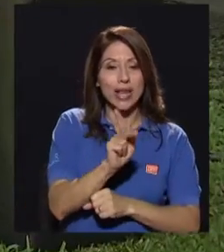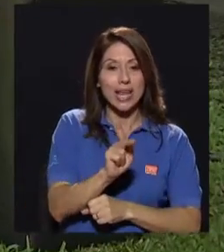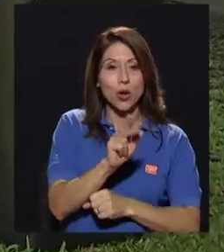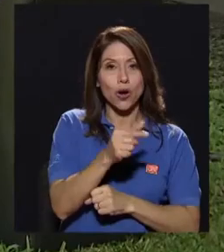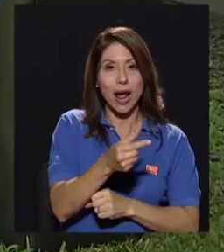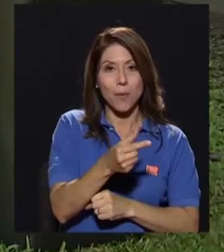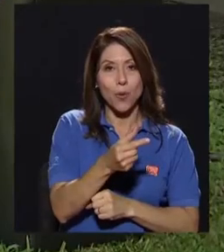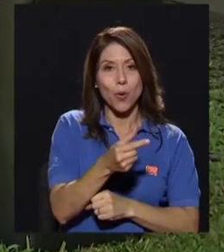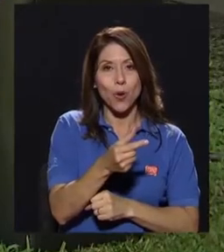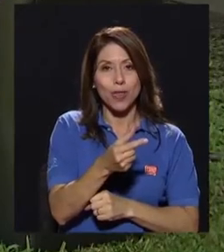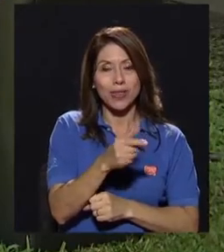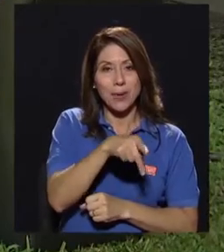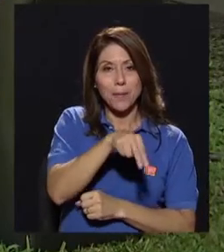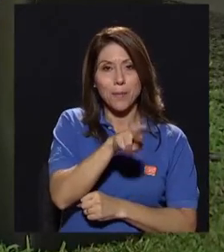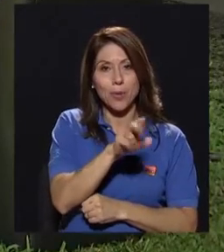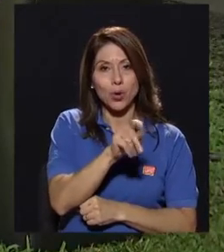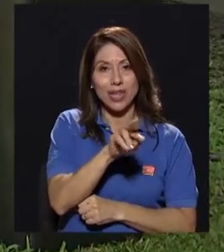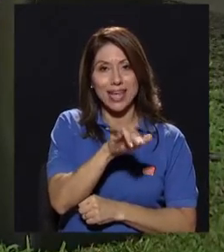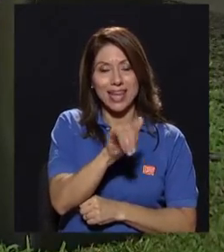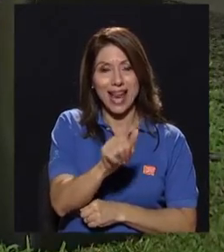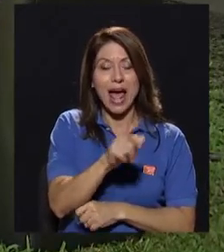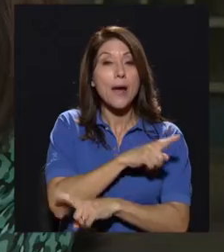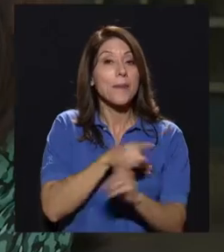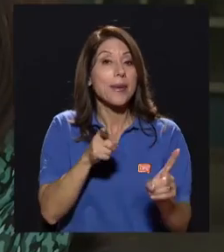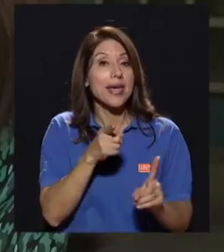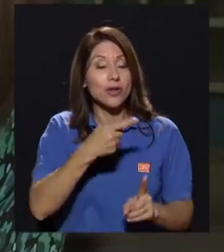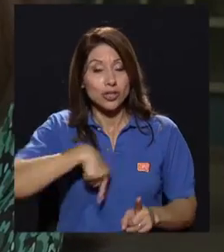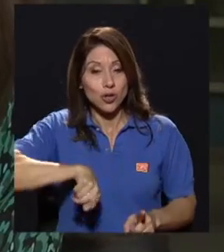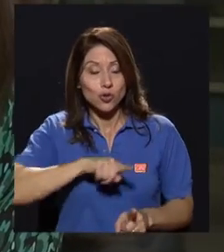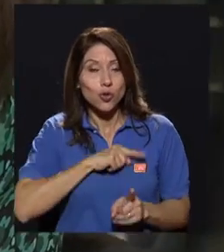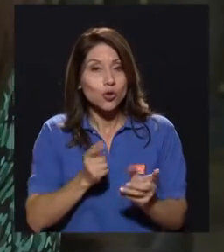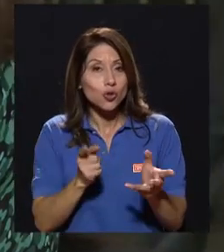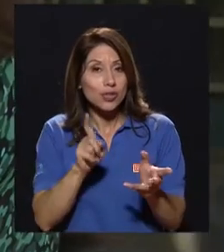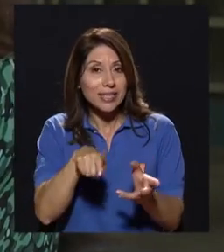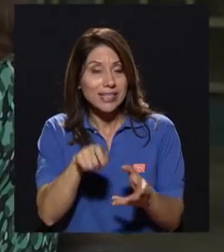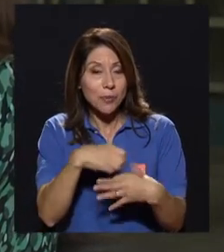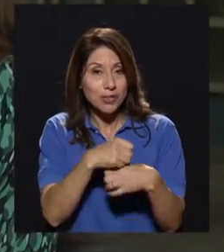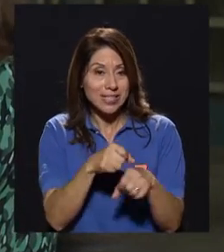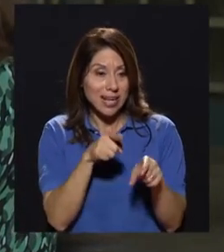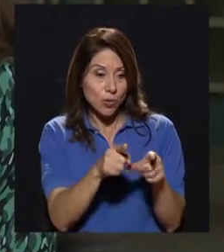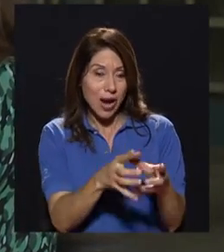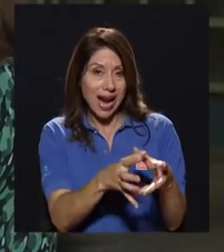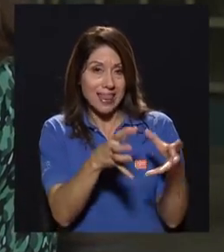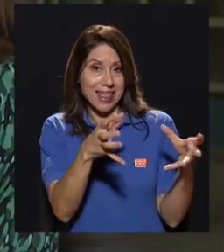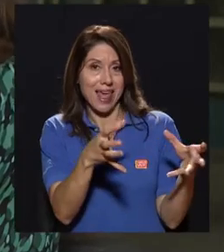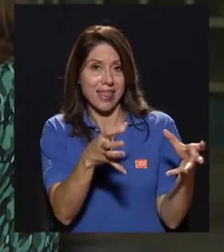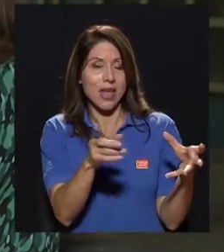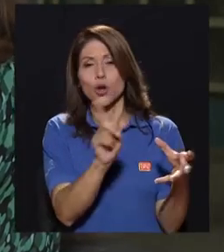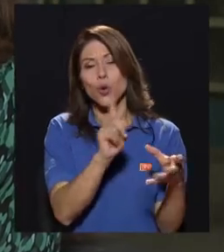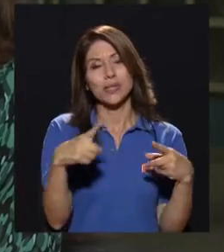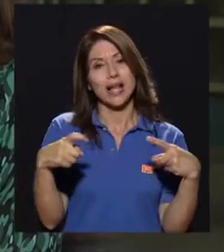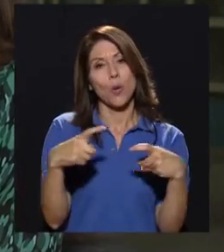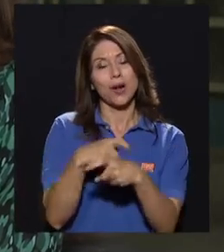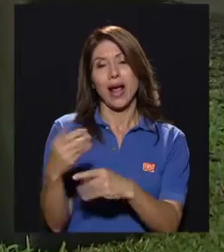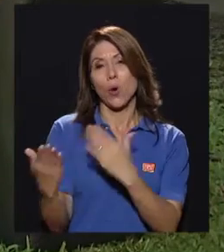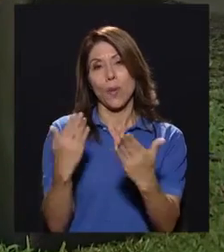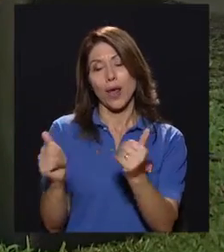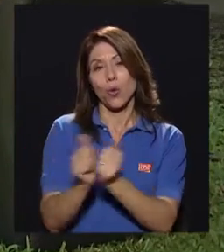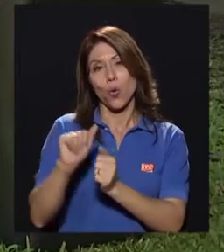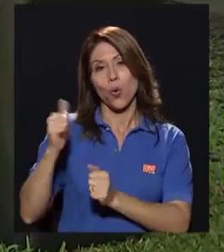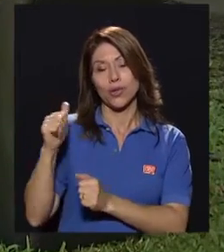Entonces, si bien es cierto que ocupamos más cantidad, la producción de esa cantidad no es tan compleja como la de otras fuentes de proteína. Bueno.